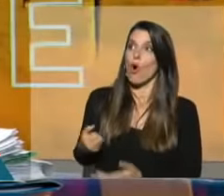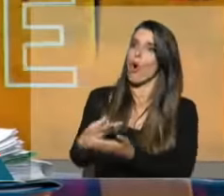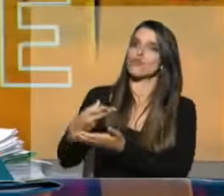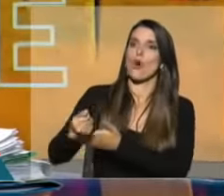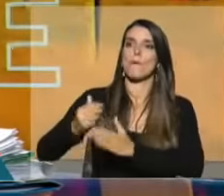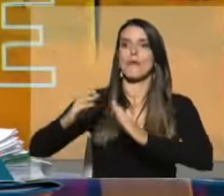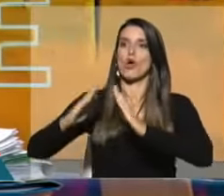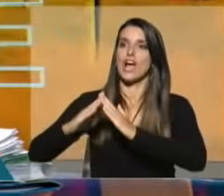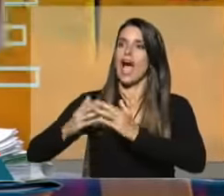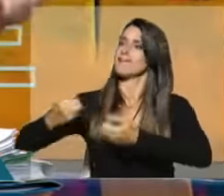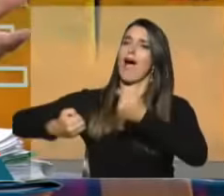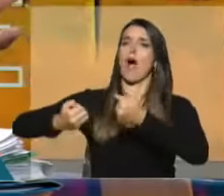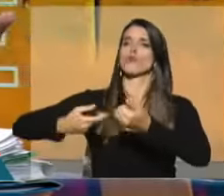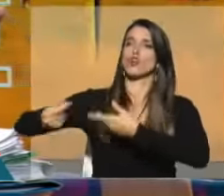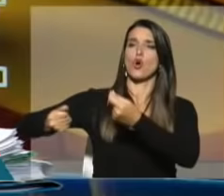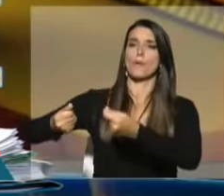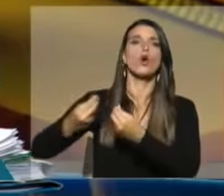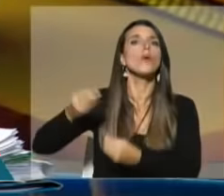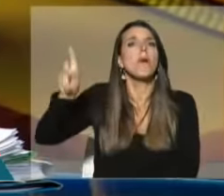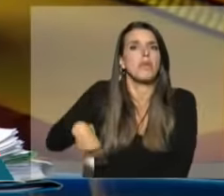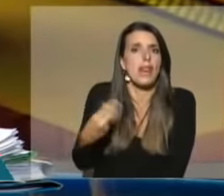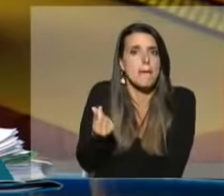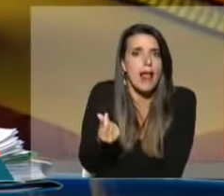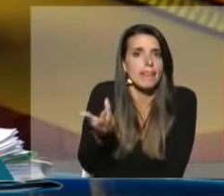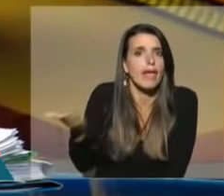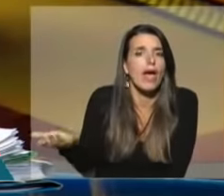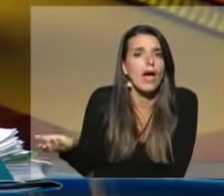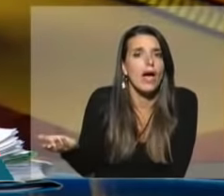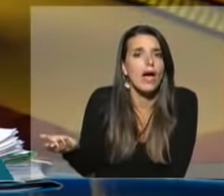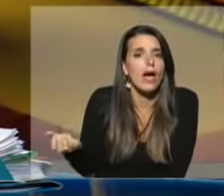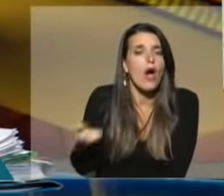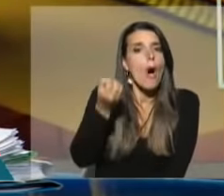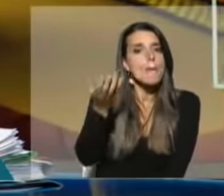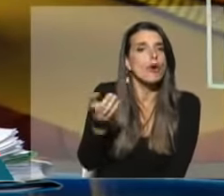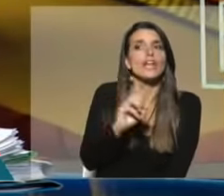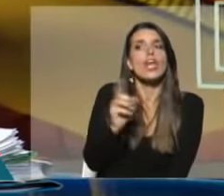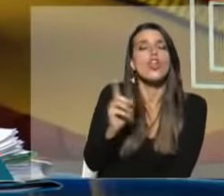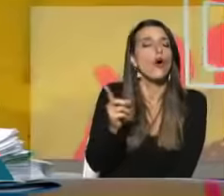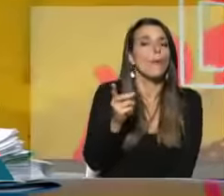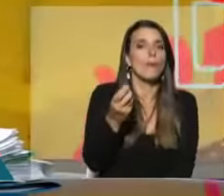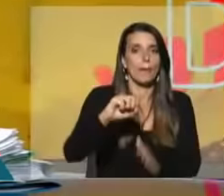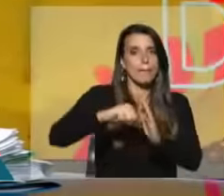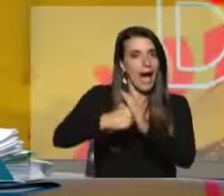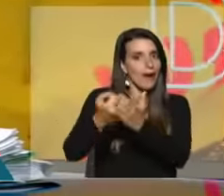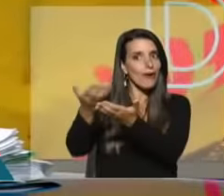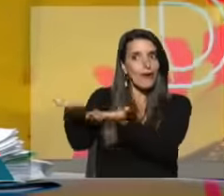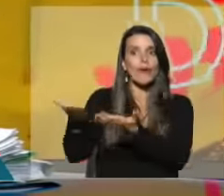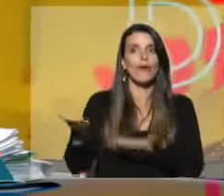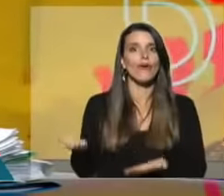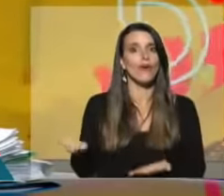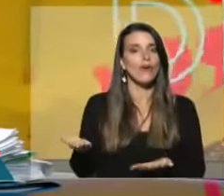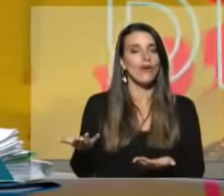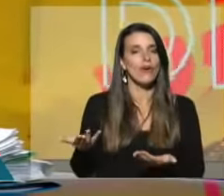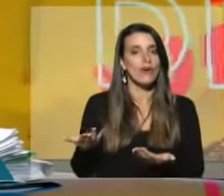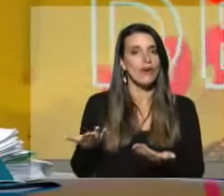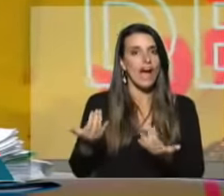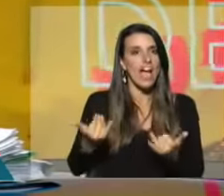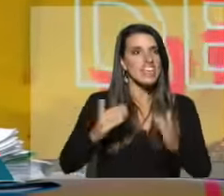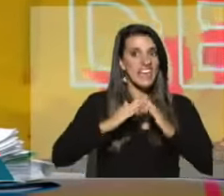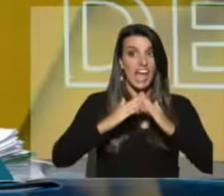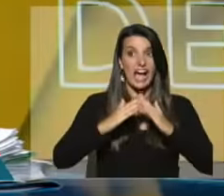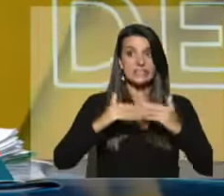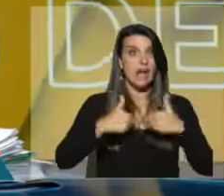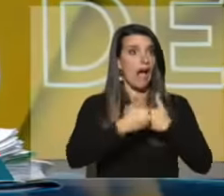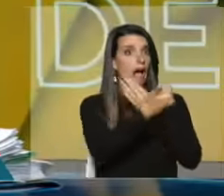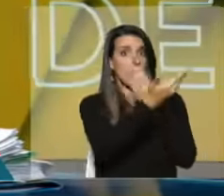propiedad o varios autos? ¿De dónde saca el dinero? ¿Por qué no lo hace por el sistema bancario? ¿Alguien tiene en la casa, alguien